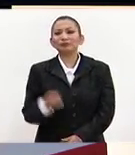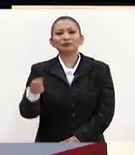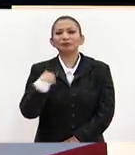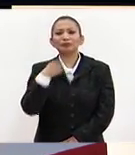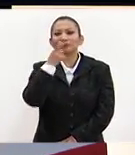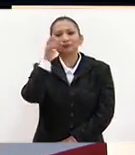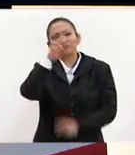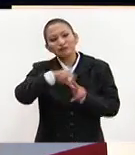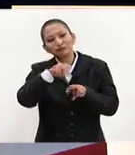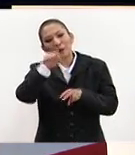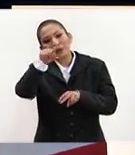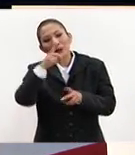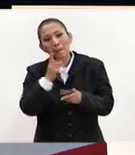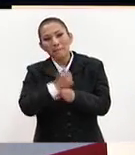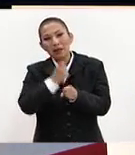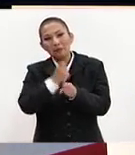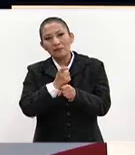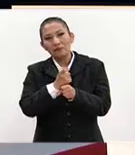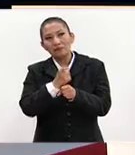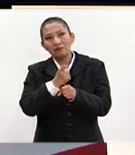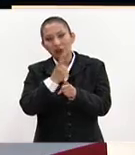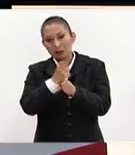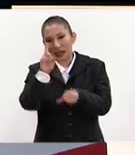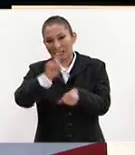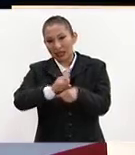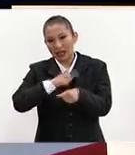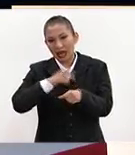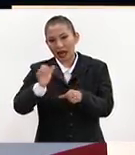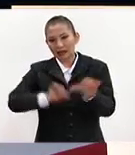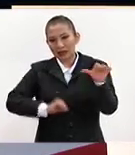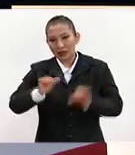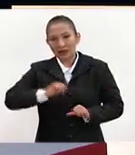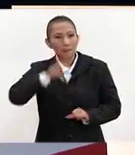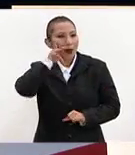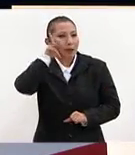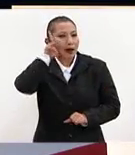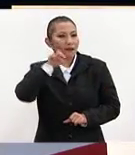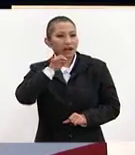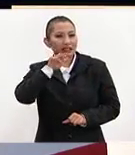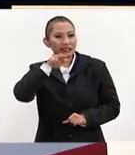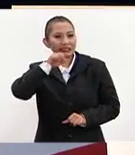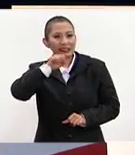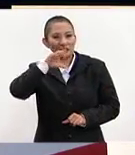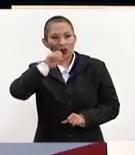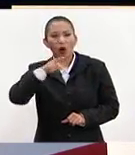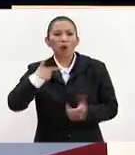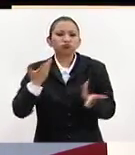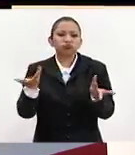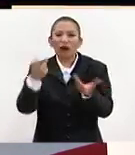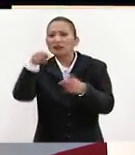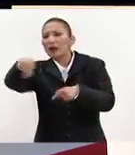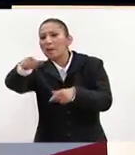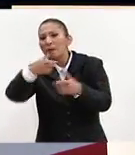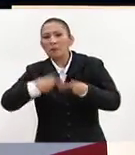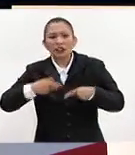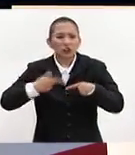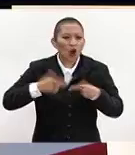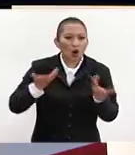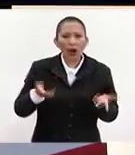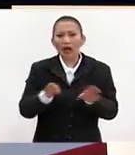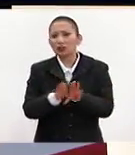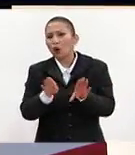¿Cuál es tu análisis de este primer día de actividades del Papa Francisco? ¿Cómo ha estado la gente? ¿Cómo se han